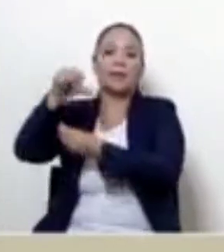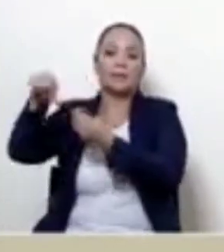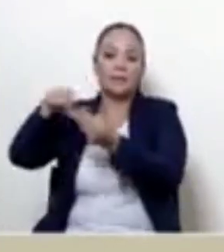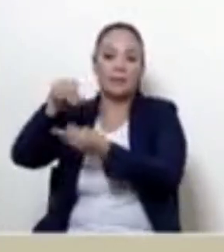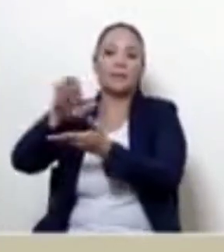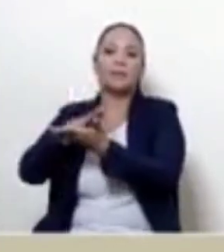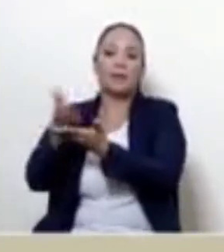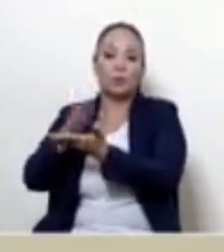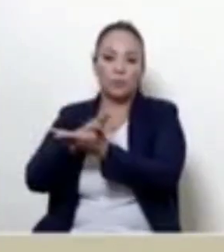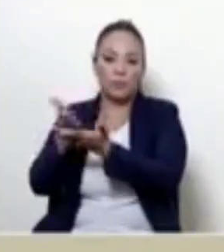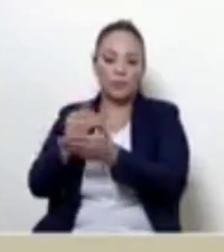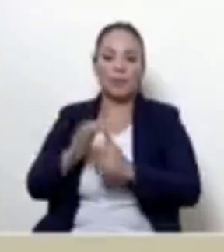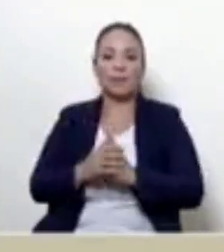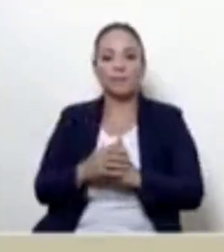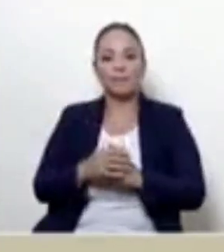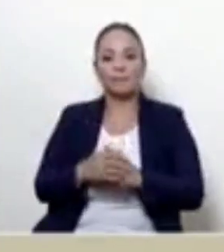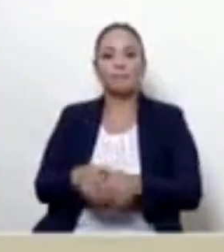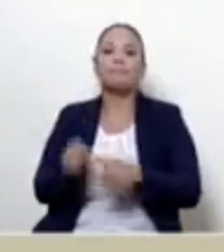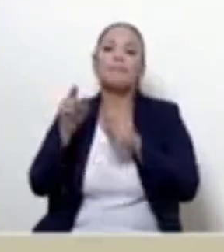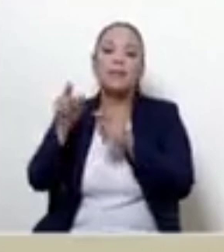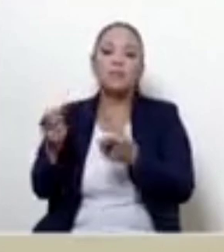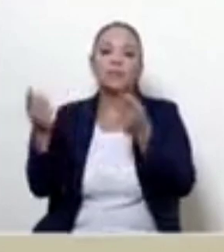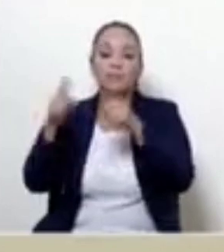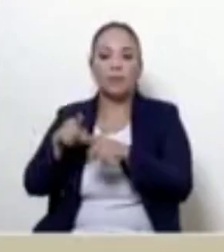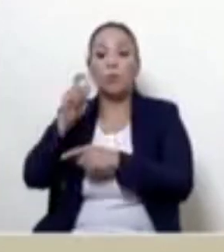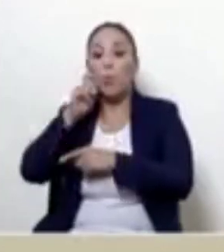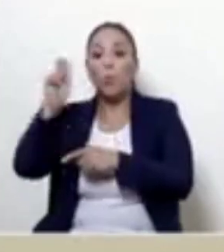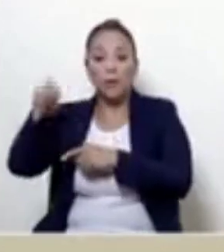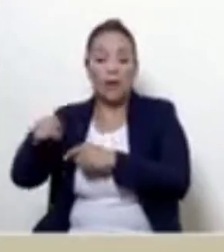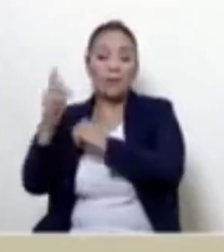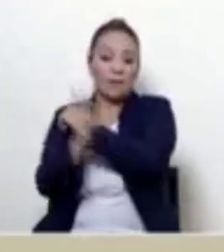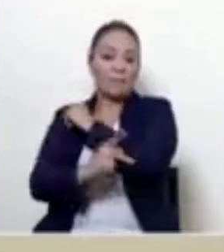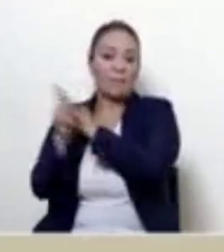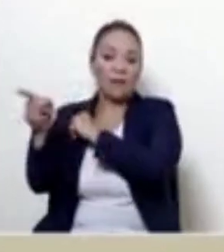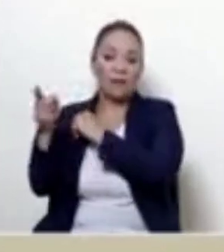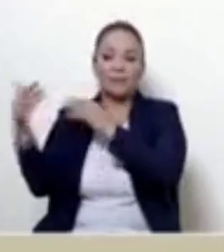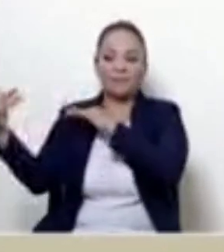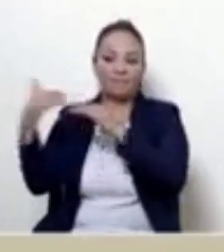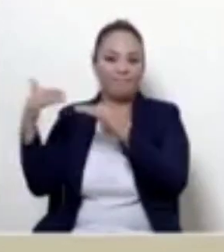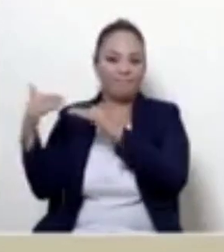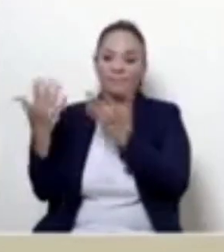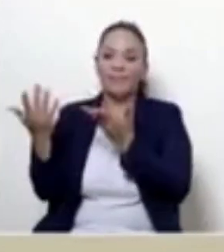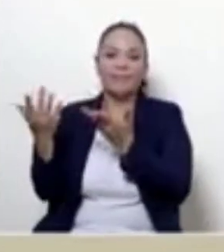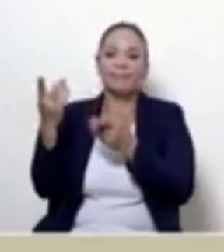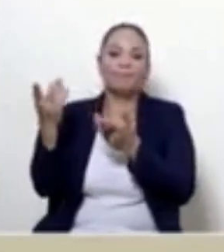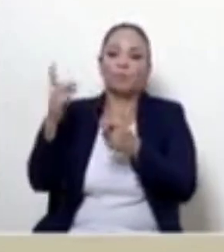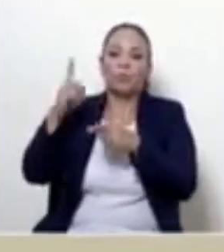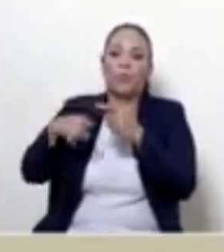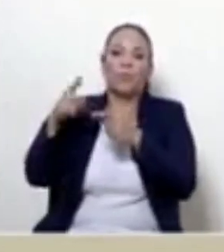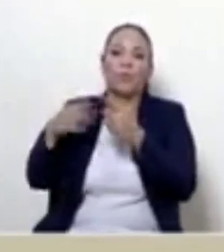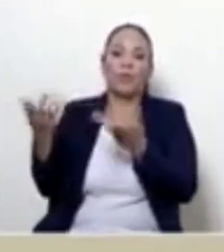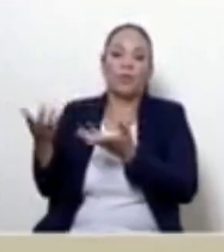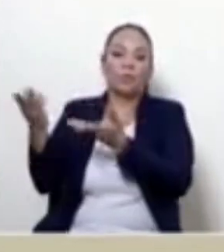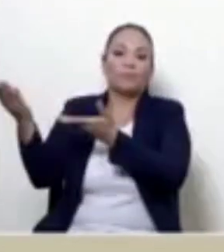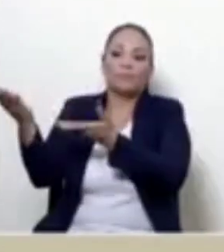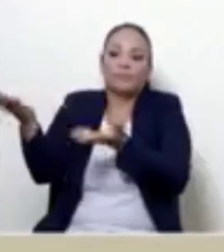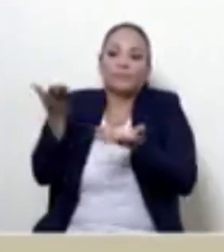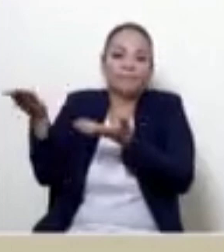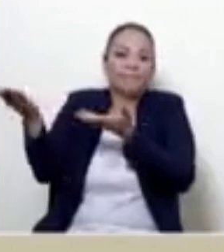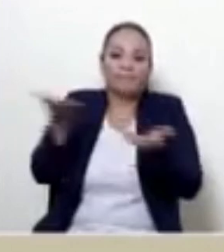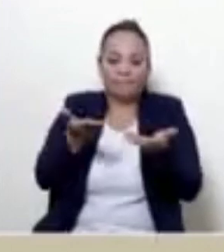cocina. Y eso es que está pasando, que Ucrania no ha podido sacar las cosechas por el puerto de Odessa.